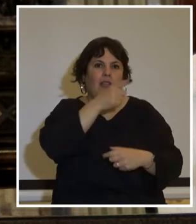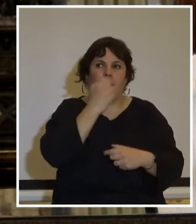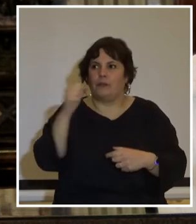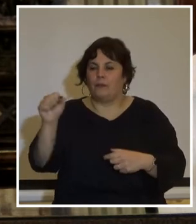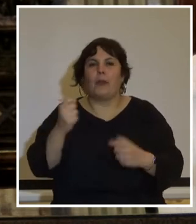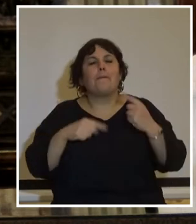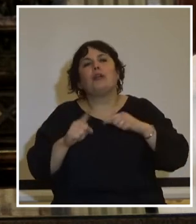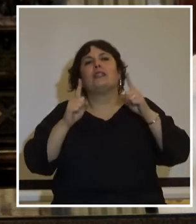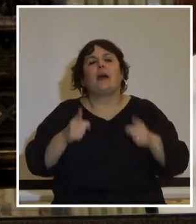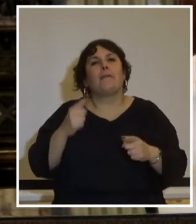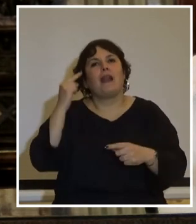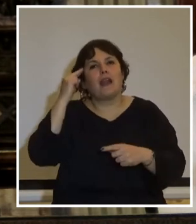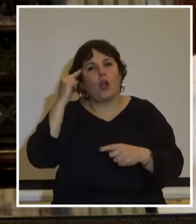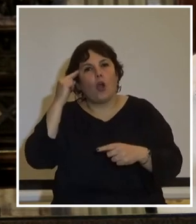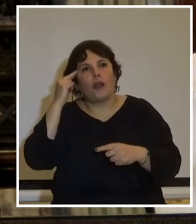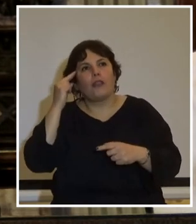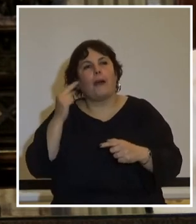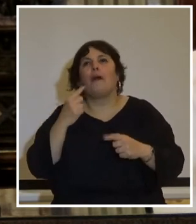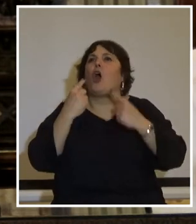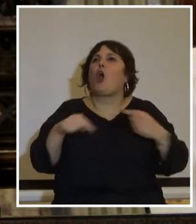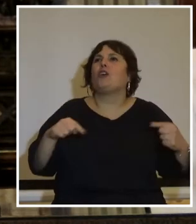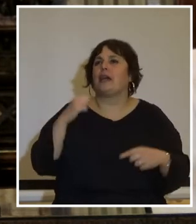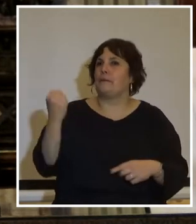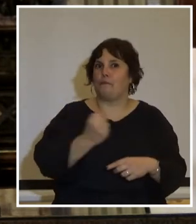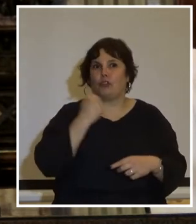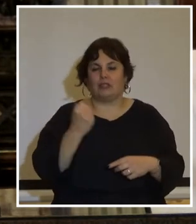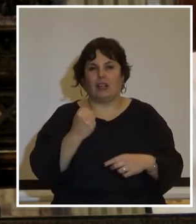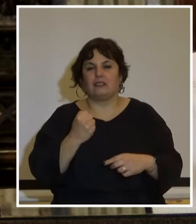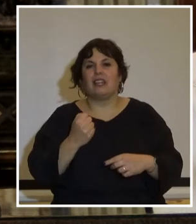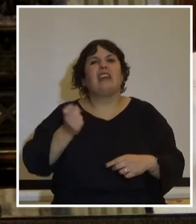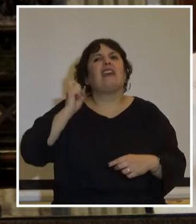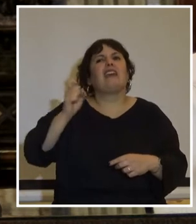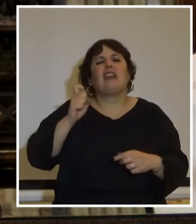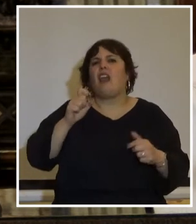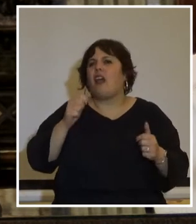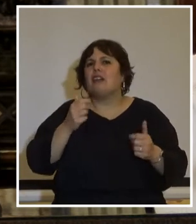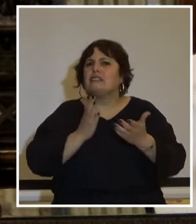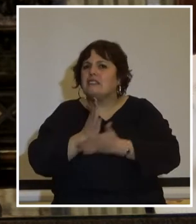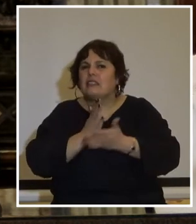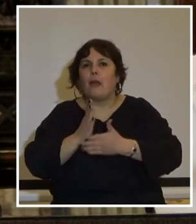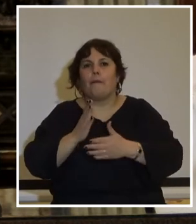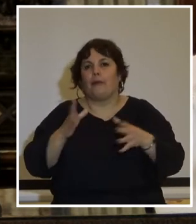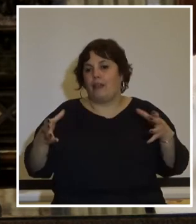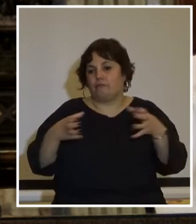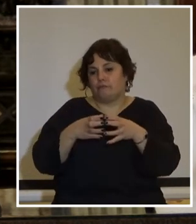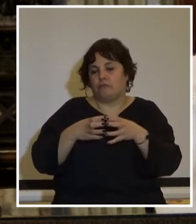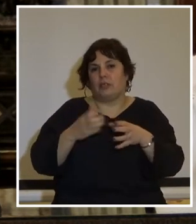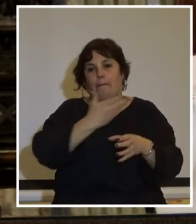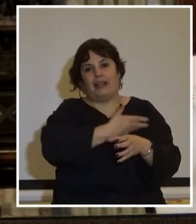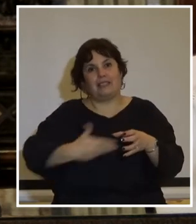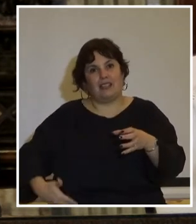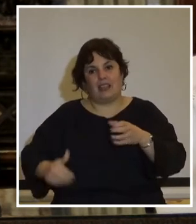Pero también recordamos, y esto es un elemento importante, que quien había acompañado en la fórmula presidencial